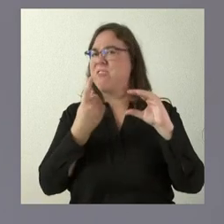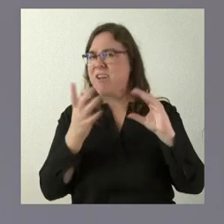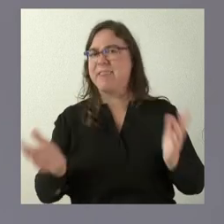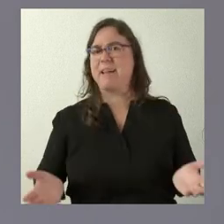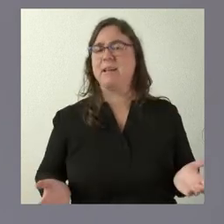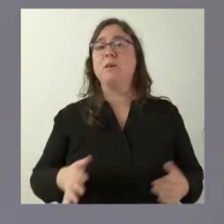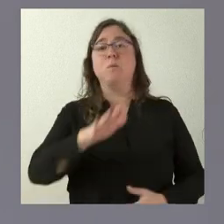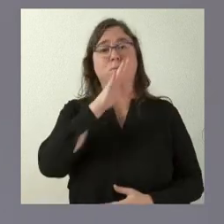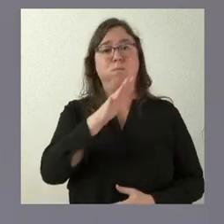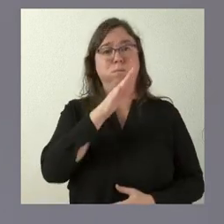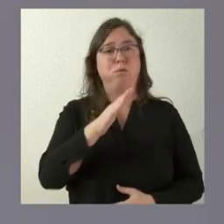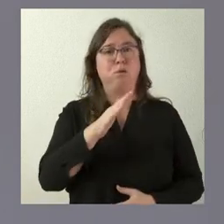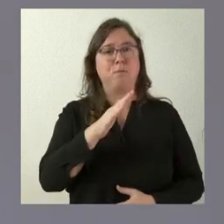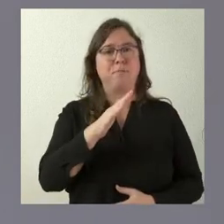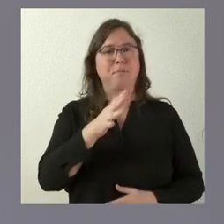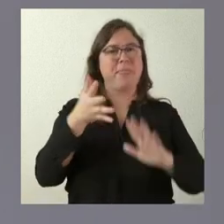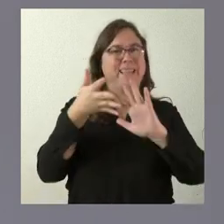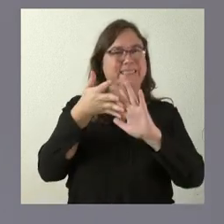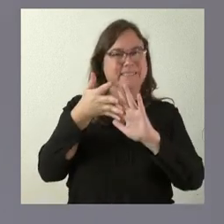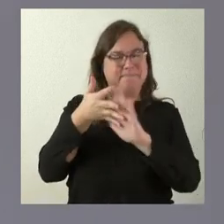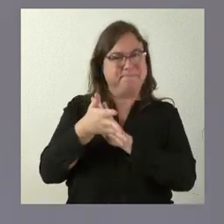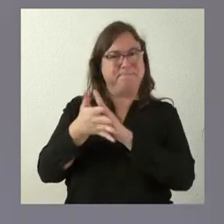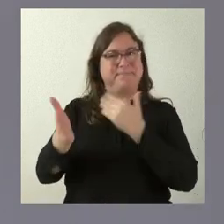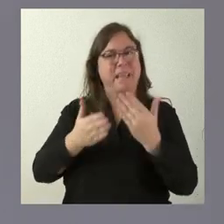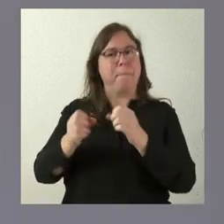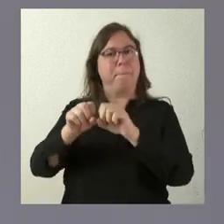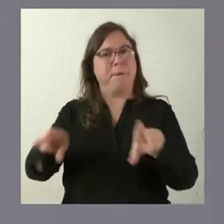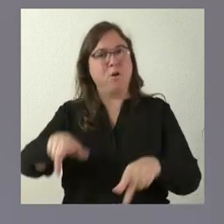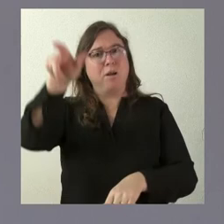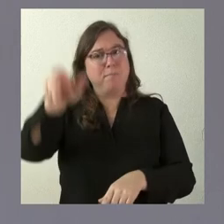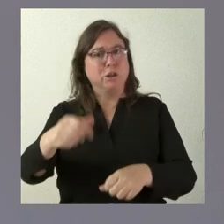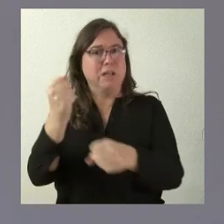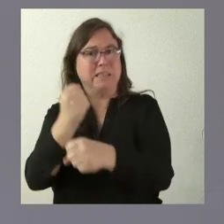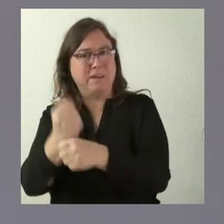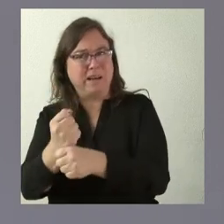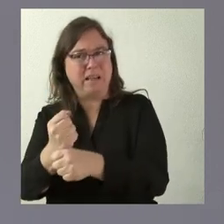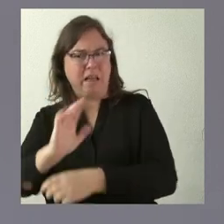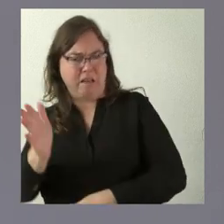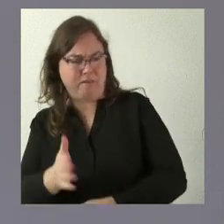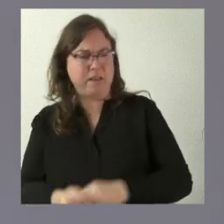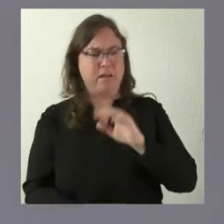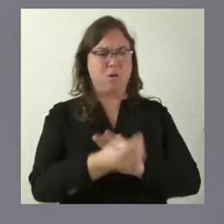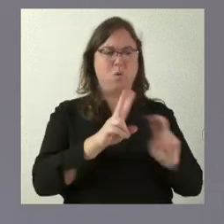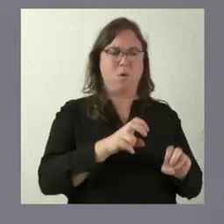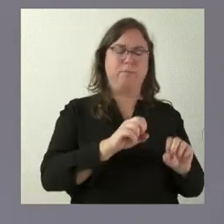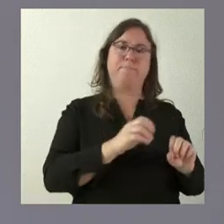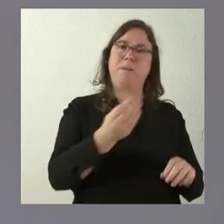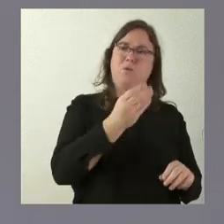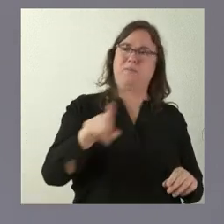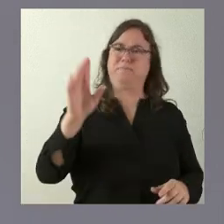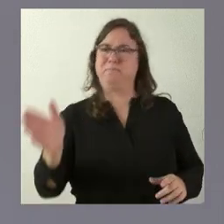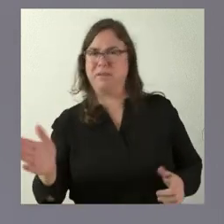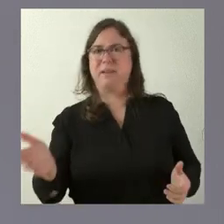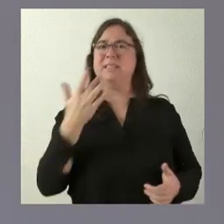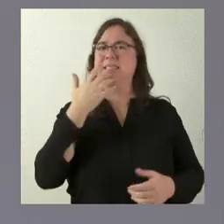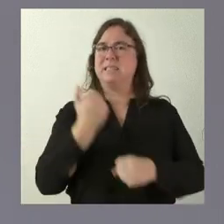lejos porque trata bastante peor a los trabajadores que ya están trabajando que a los nuevos que se pudieran crear puestos de trabajo en la provincia de Soria